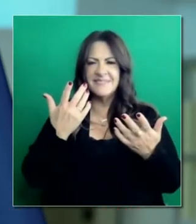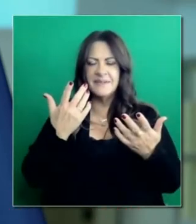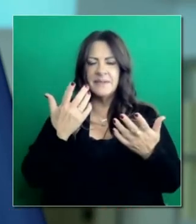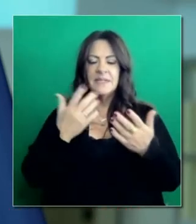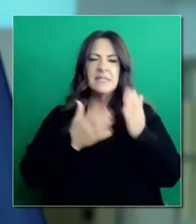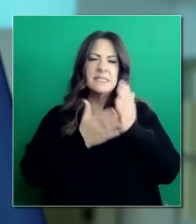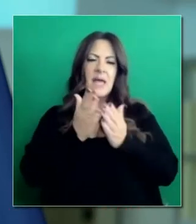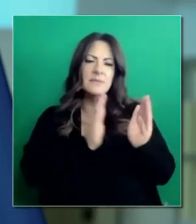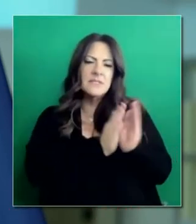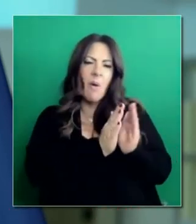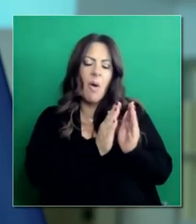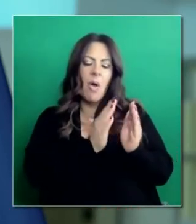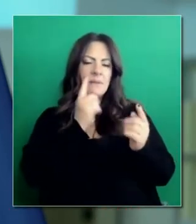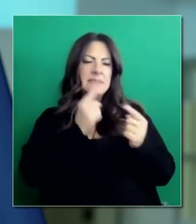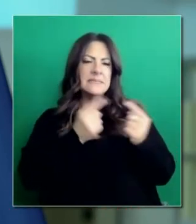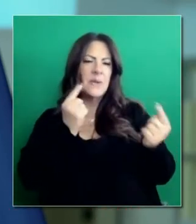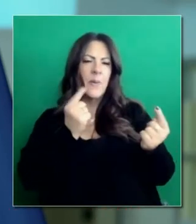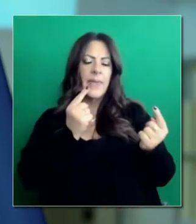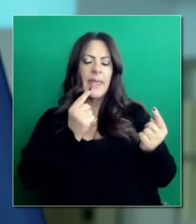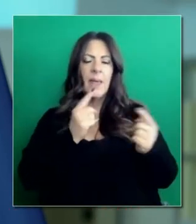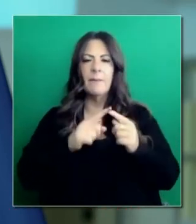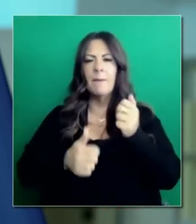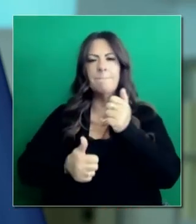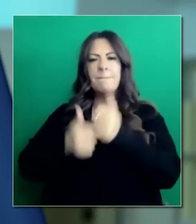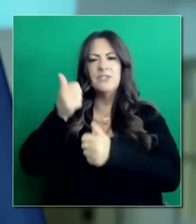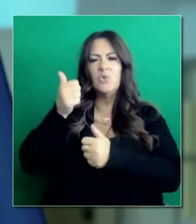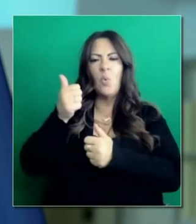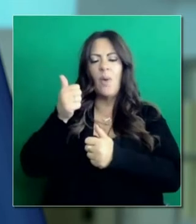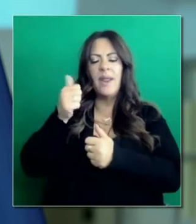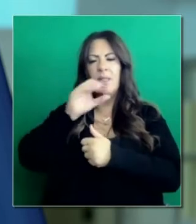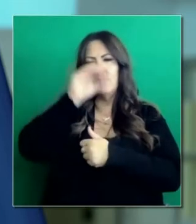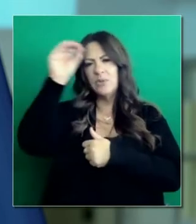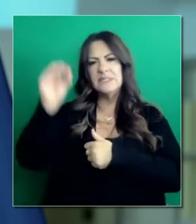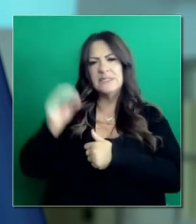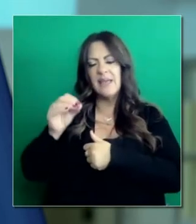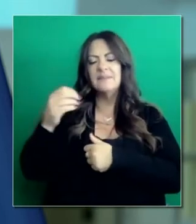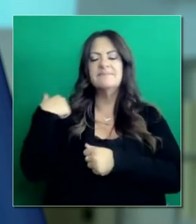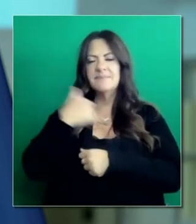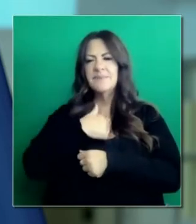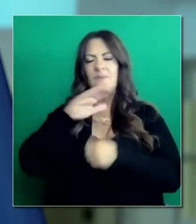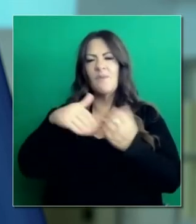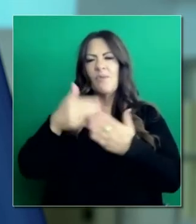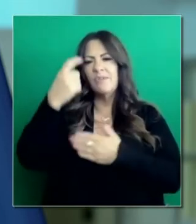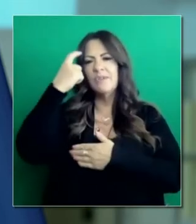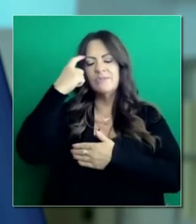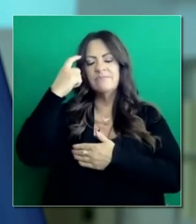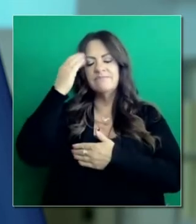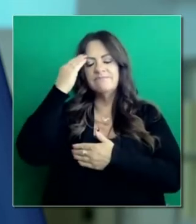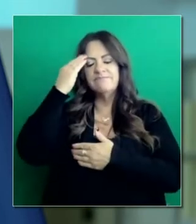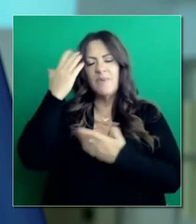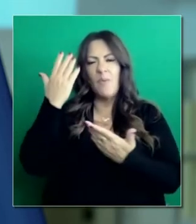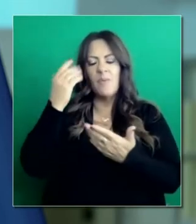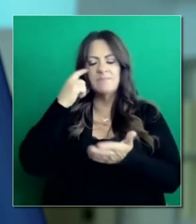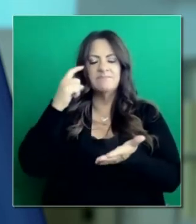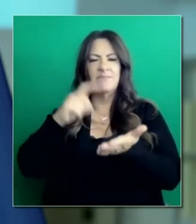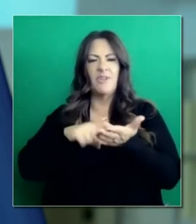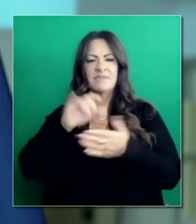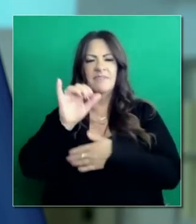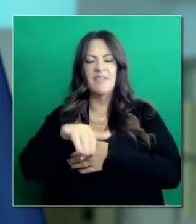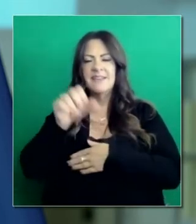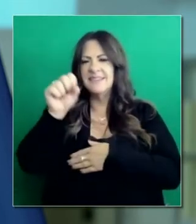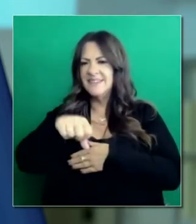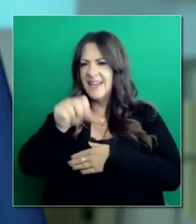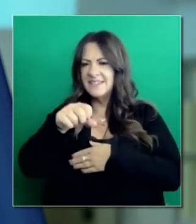% lo que están en desacuerdos y el resto de la gente que reconocen cierto sentido común en cuanto a la